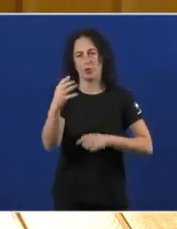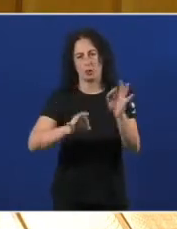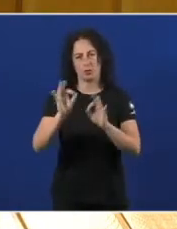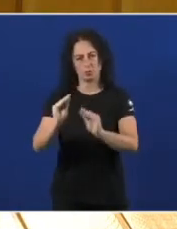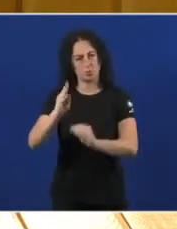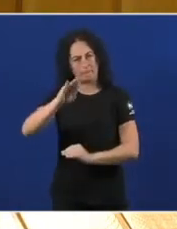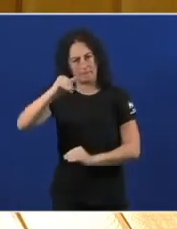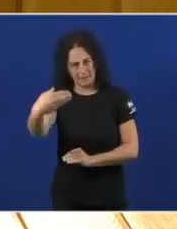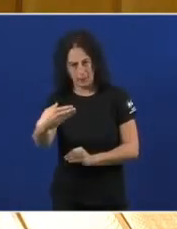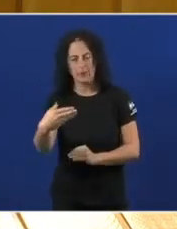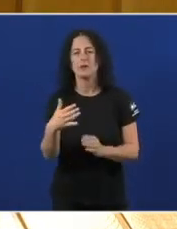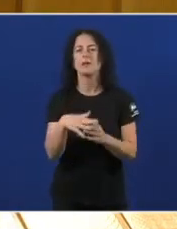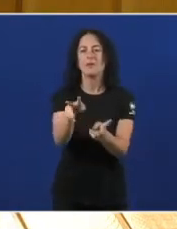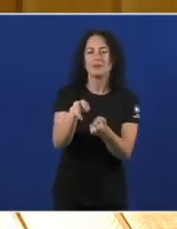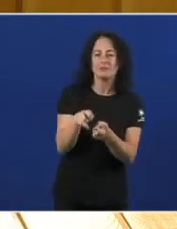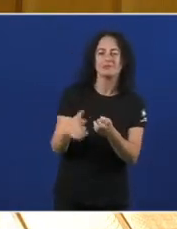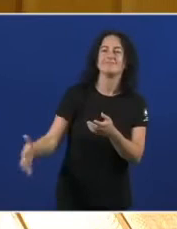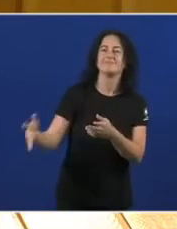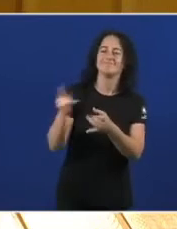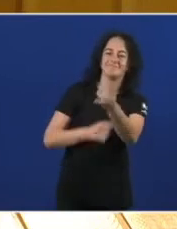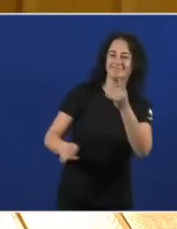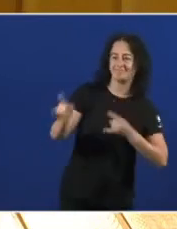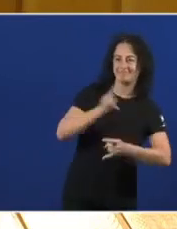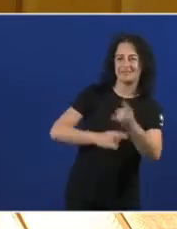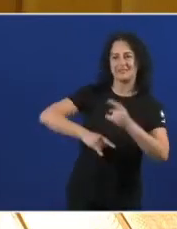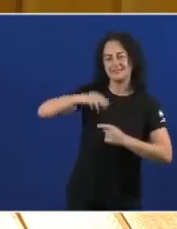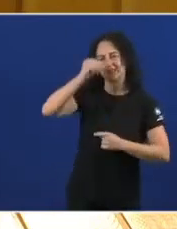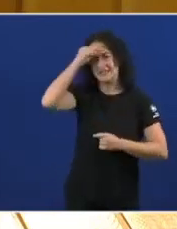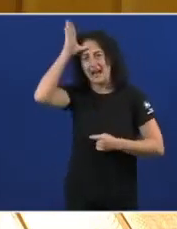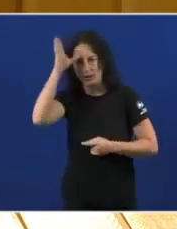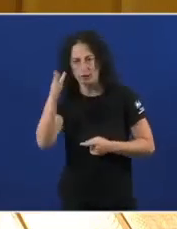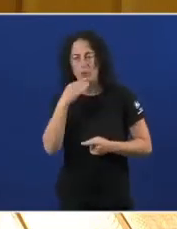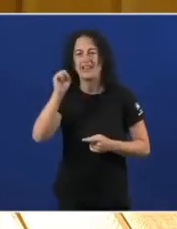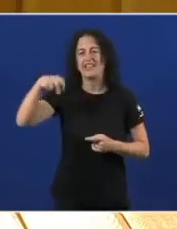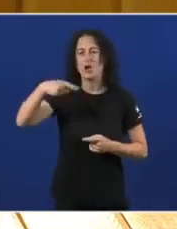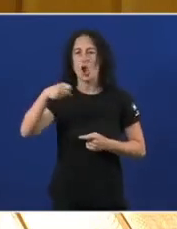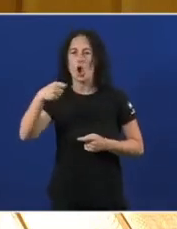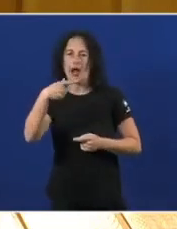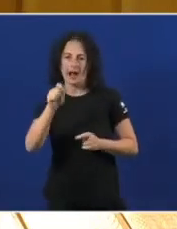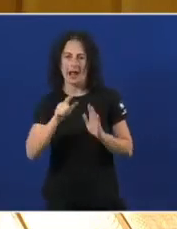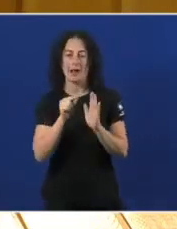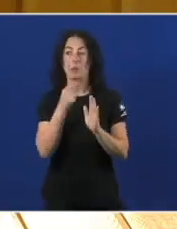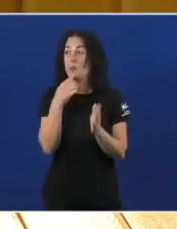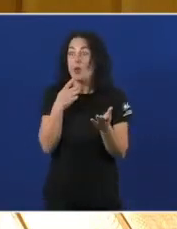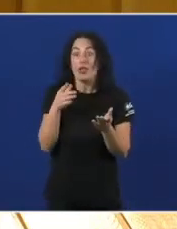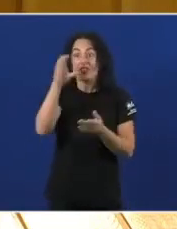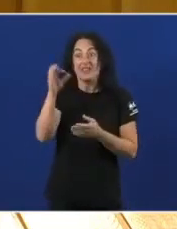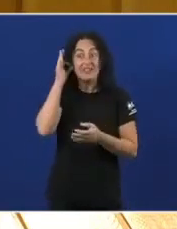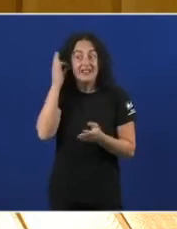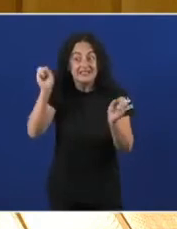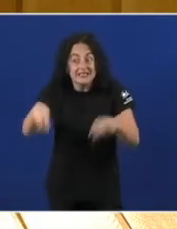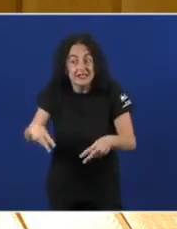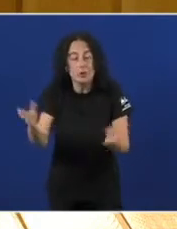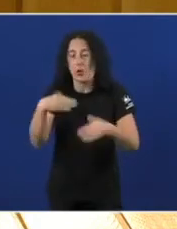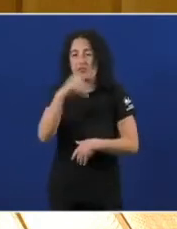apostemos Pola retención E captación De talento Con medidas Como o inogal Porque sin científicas Non hai ciencia E sen